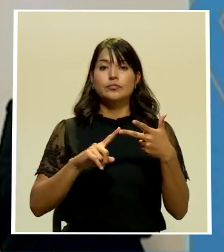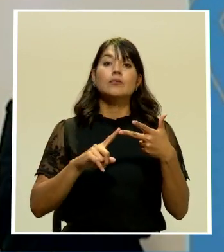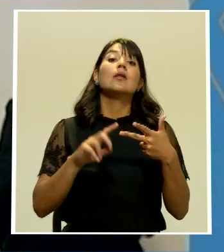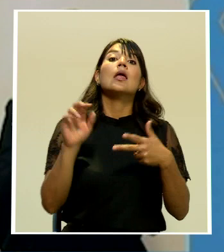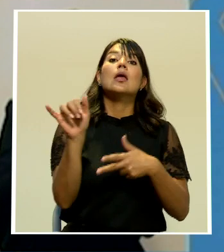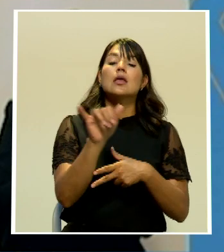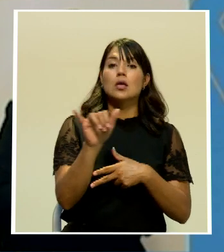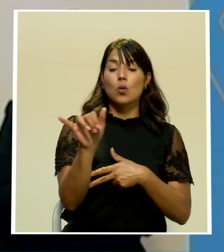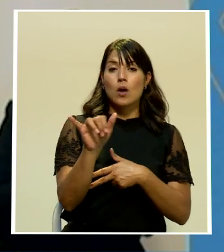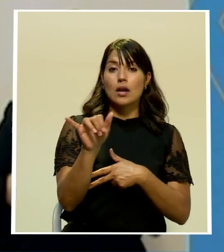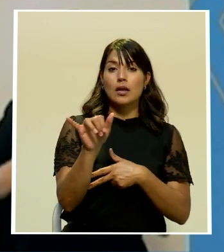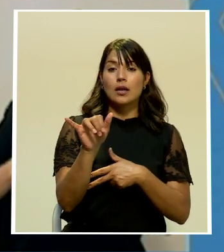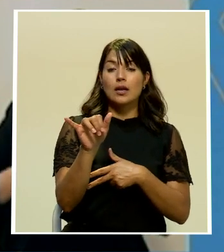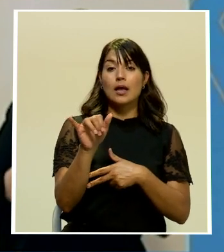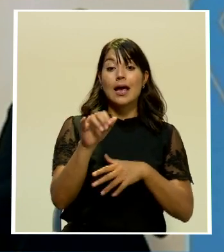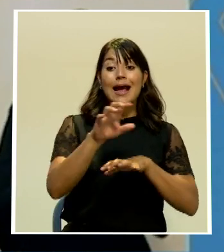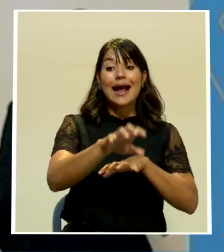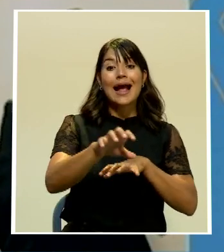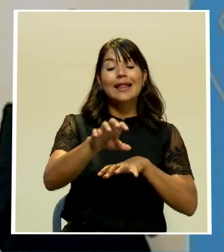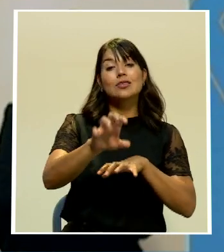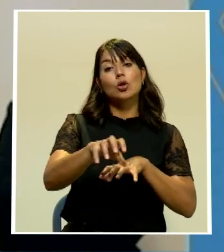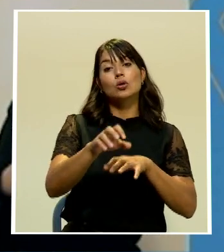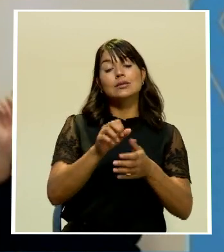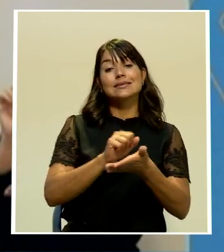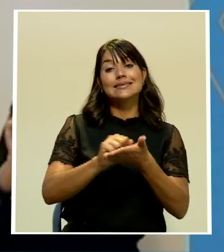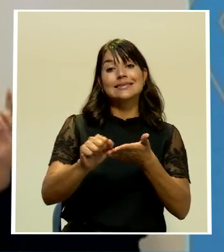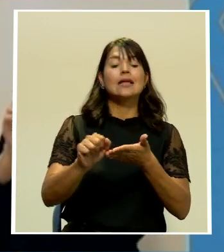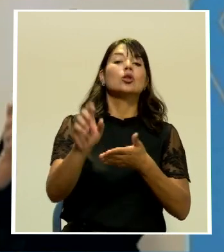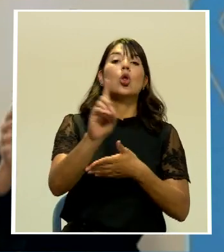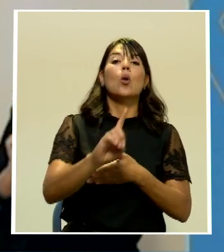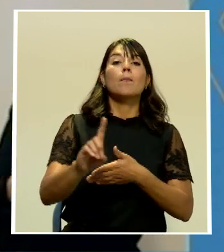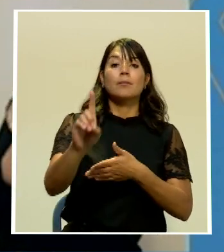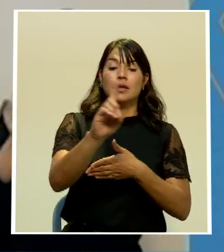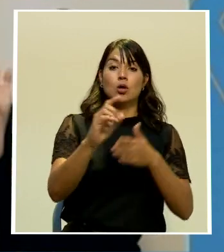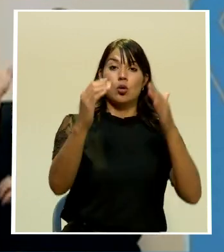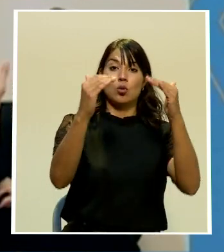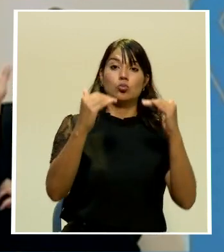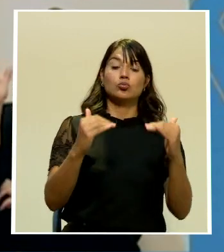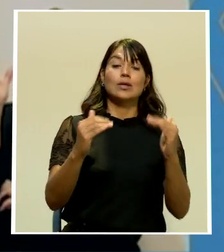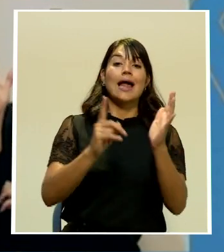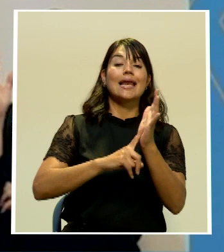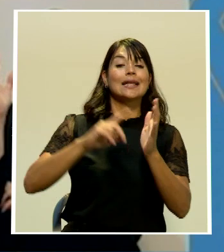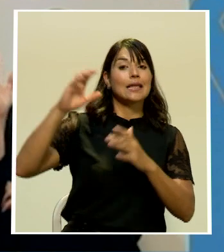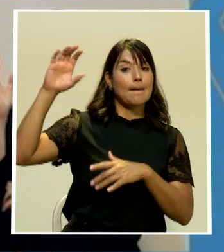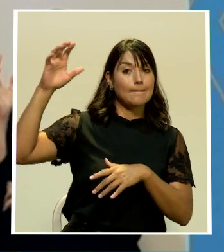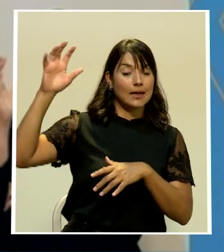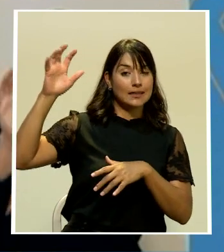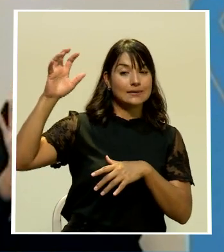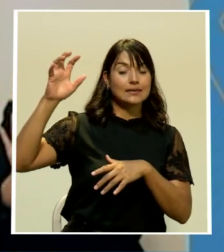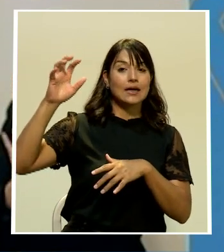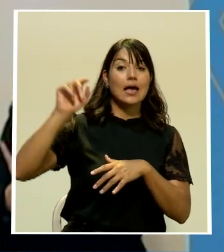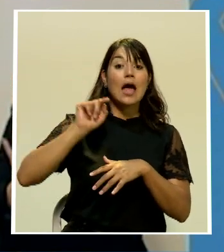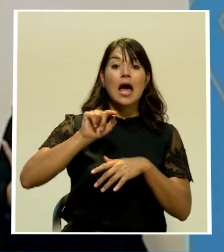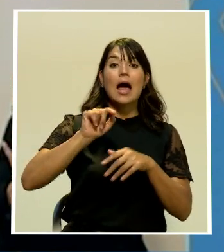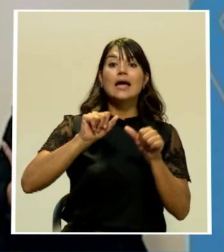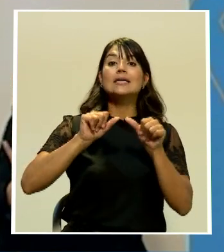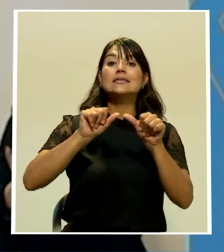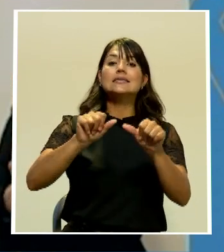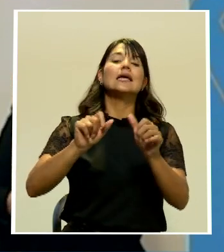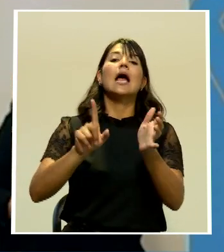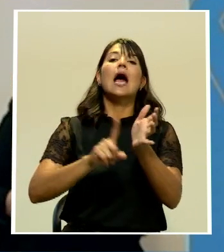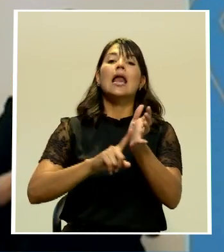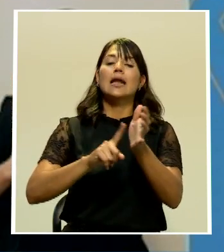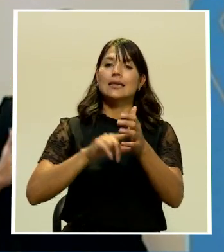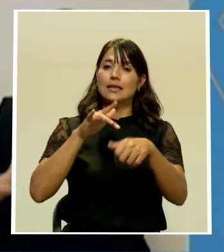asimismo el cantón de santo domingo pasa alerta amarilla mantiene la condición de alerta